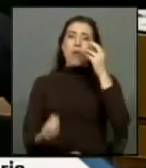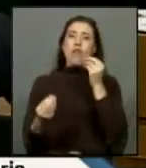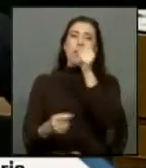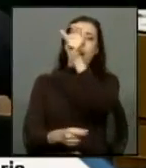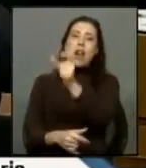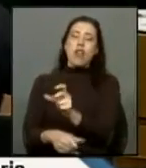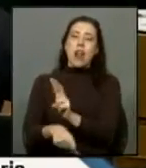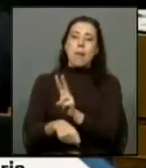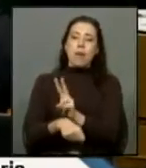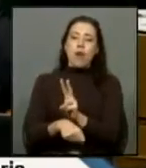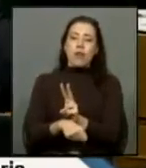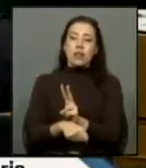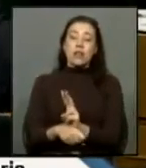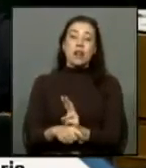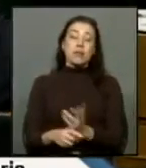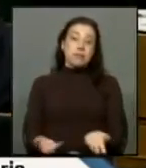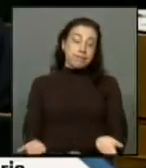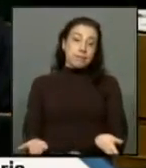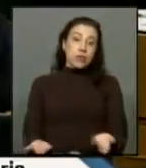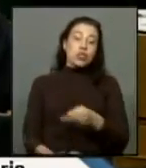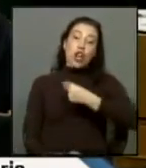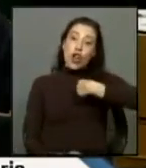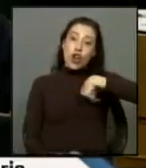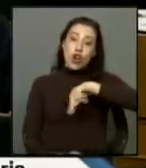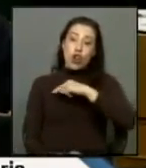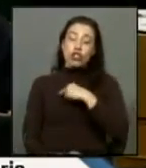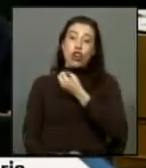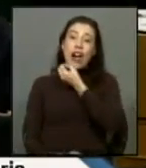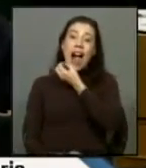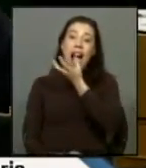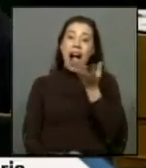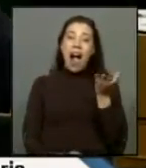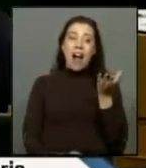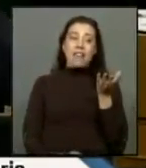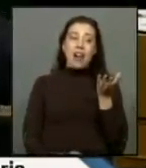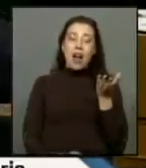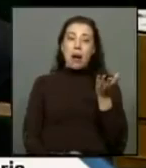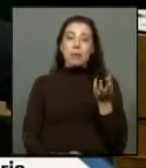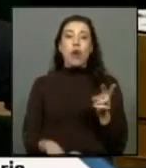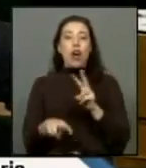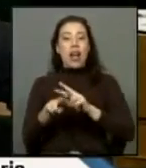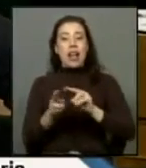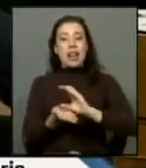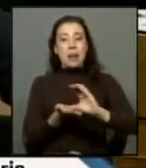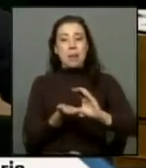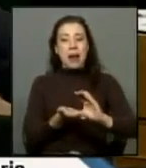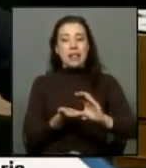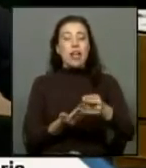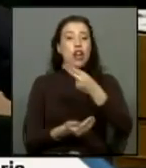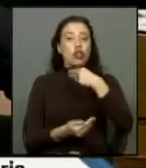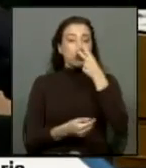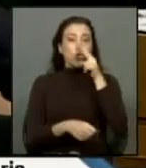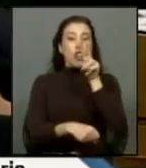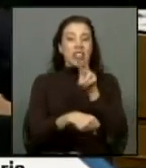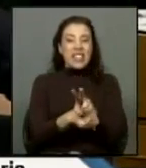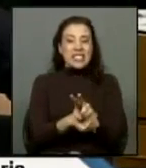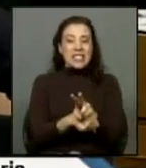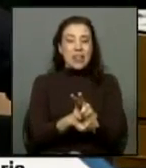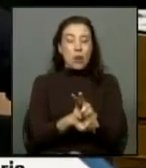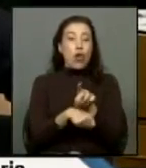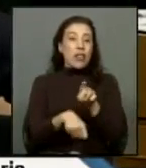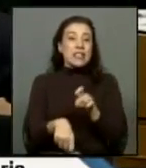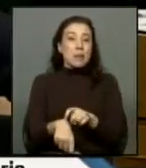de ella entonces nosotros los que hablamos y hablamos de reparación somos testigos de ese